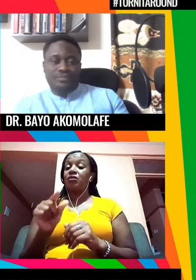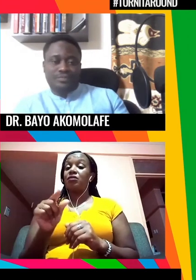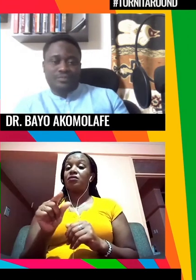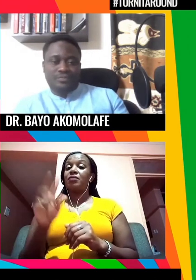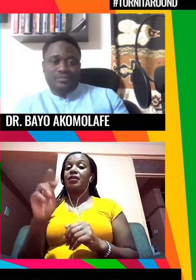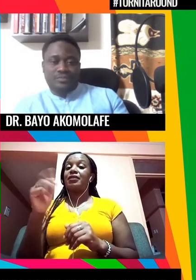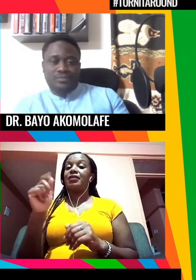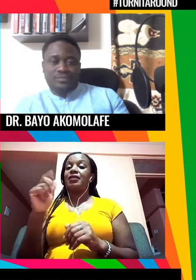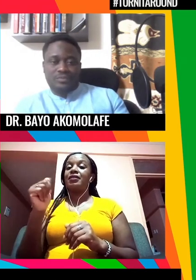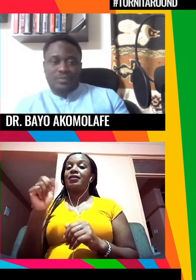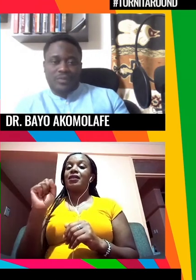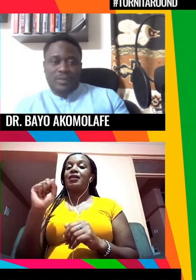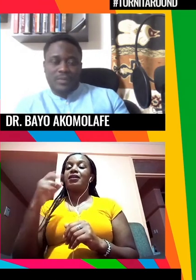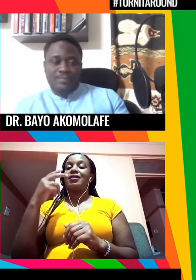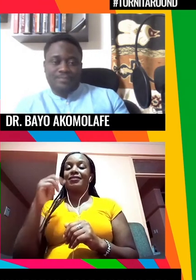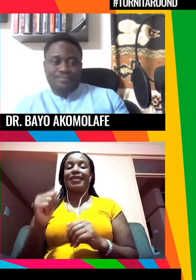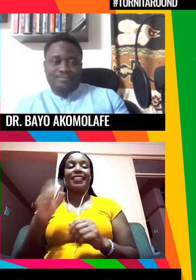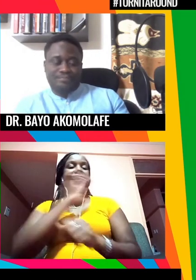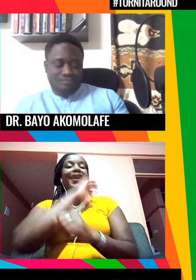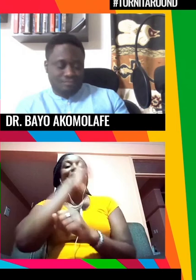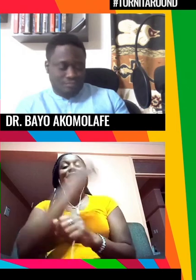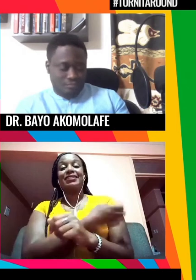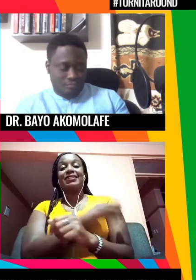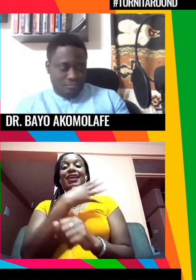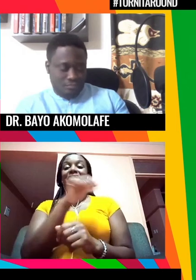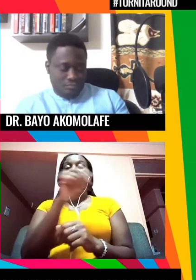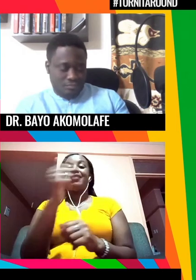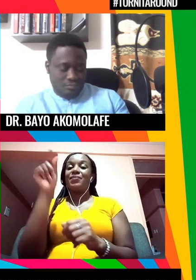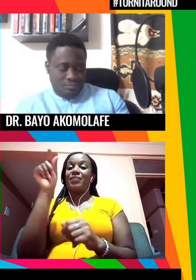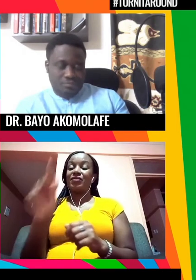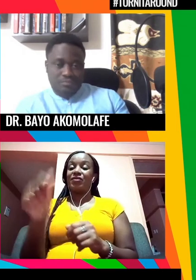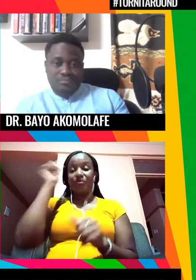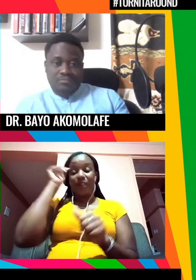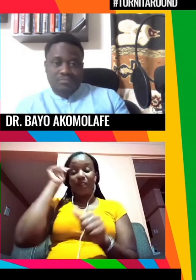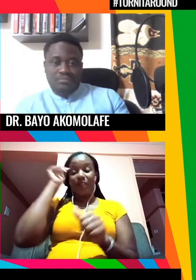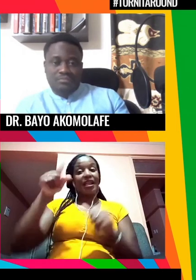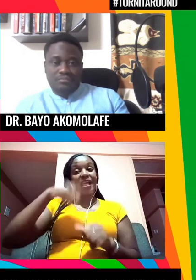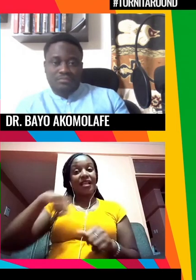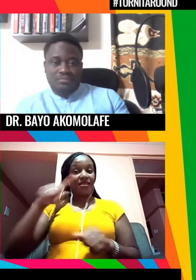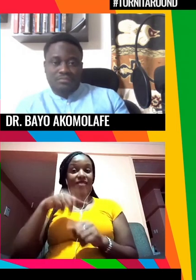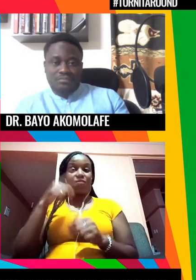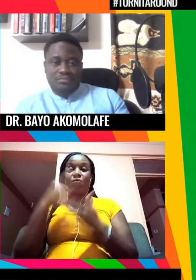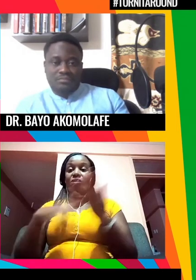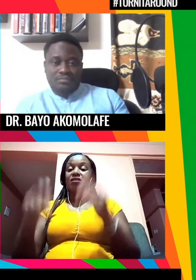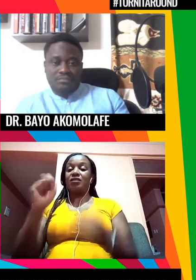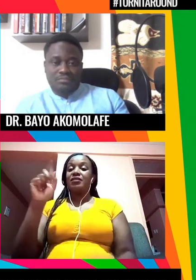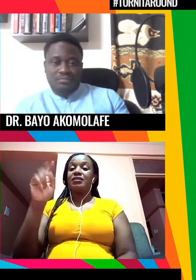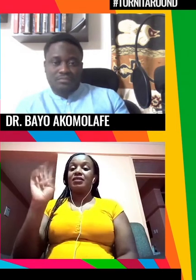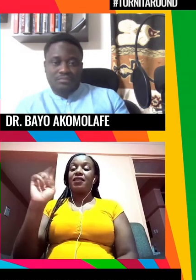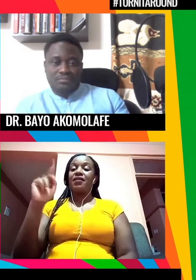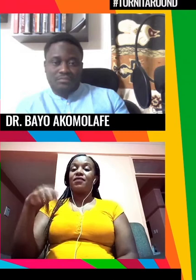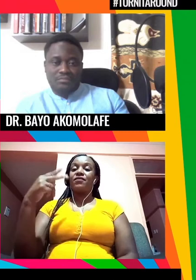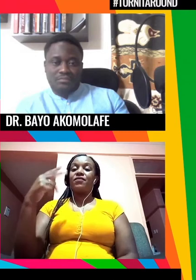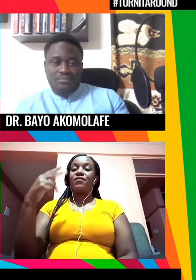a la gente le encanta la pasión energía de Natasha Muanza y también nos recuerdan lo que decía Stefano Poeri para